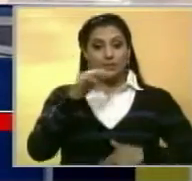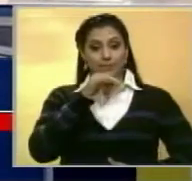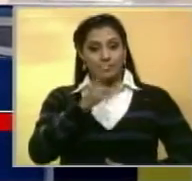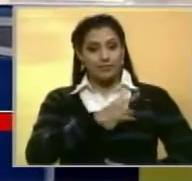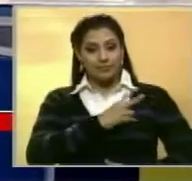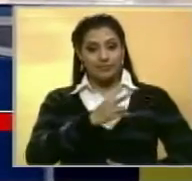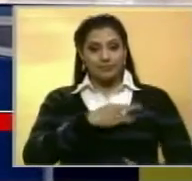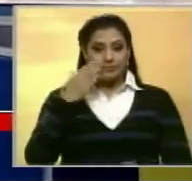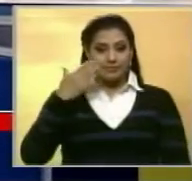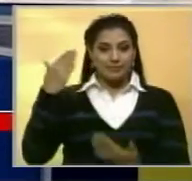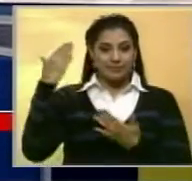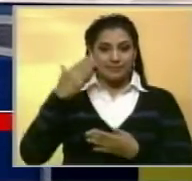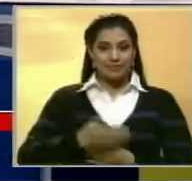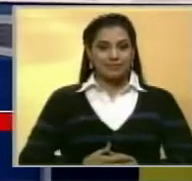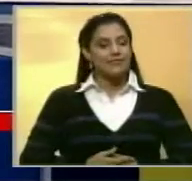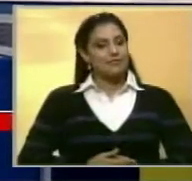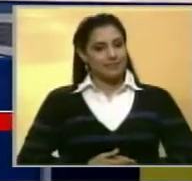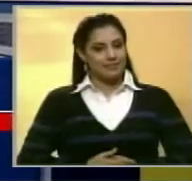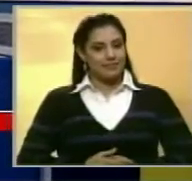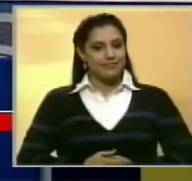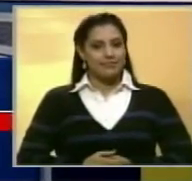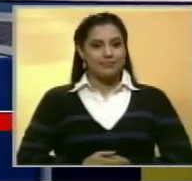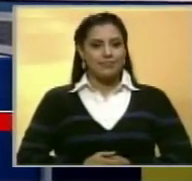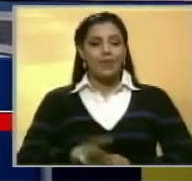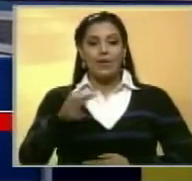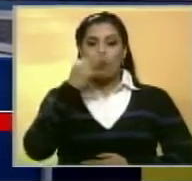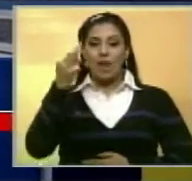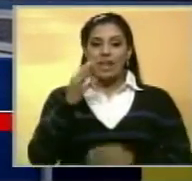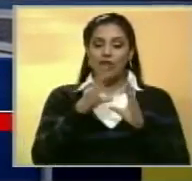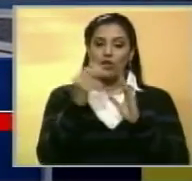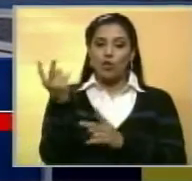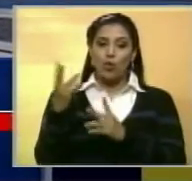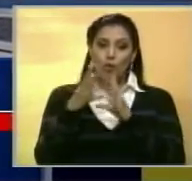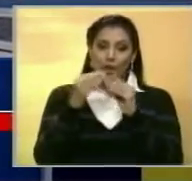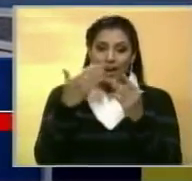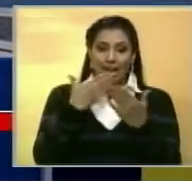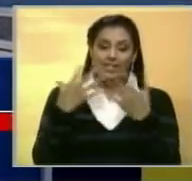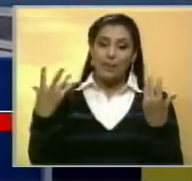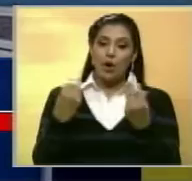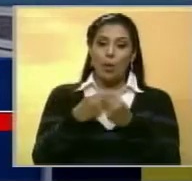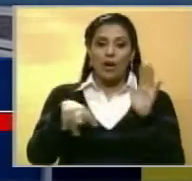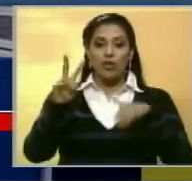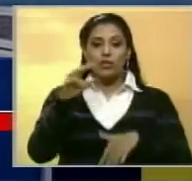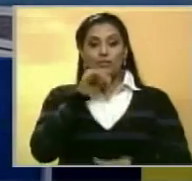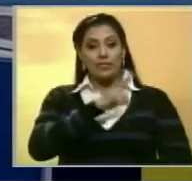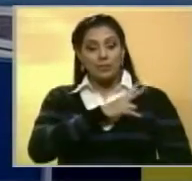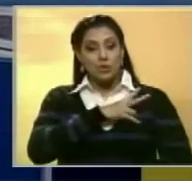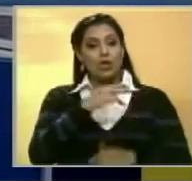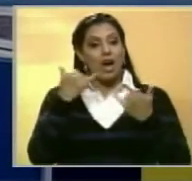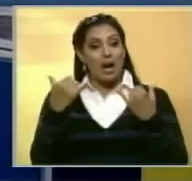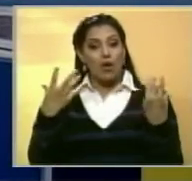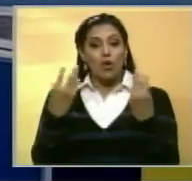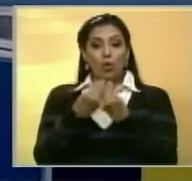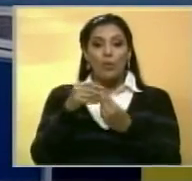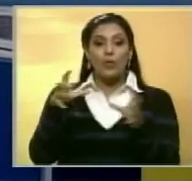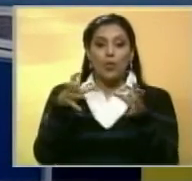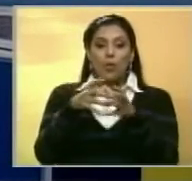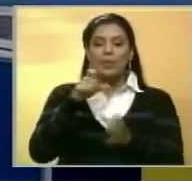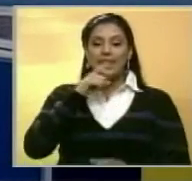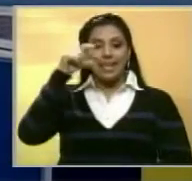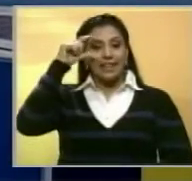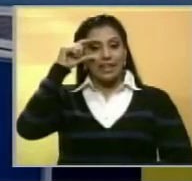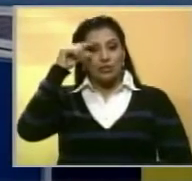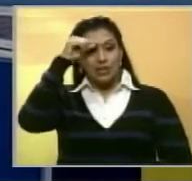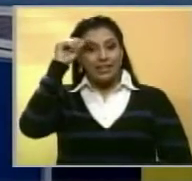emisión meridiana de su noticiero Venevisión. Muy buenas tardes tengan todos. Gracias por acompañarnos. Ya estamos listos en nombre de nuestro equipo